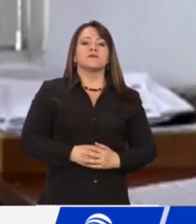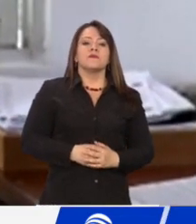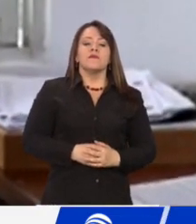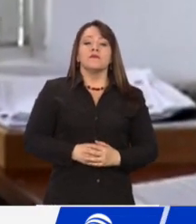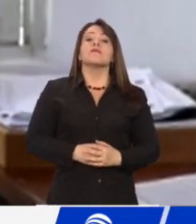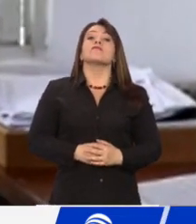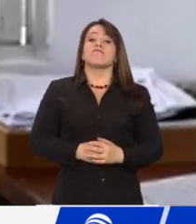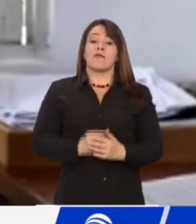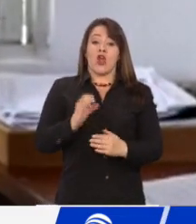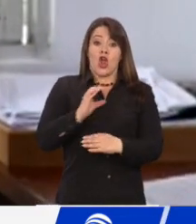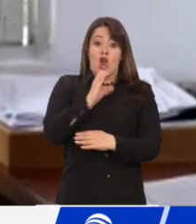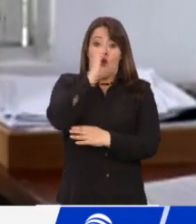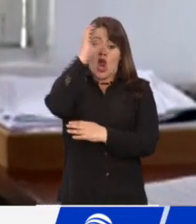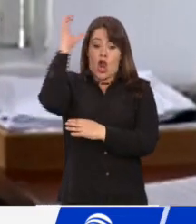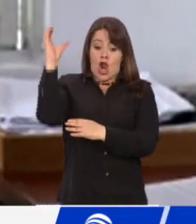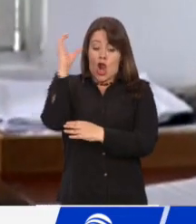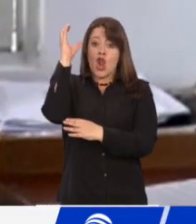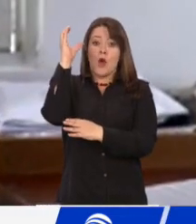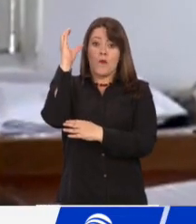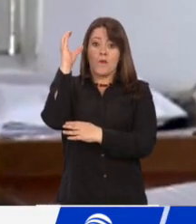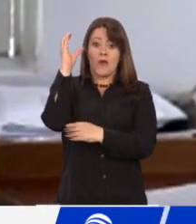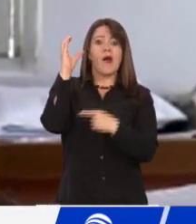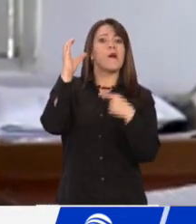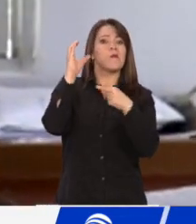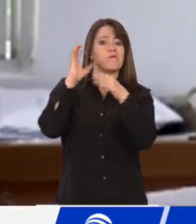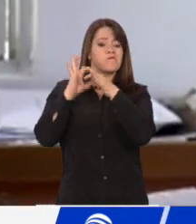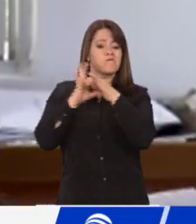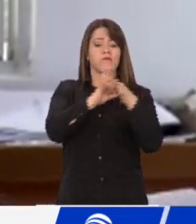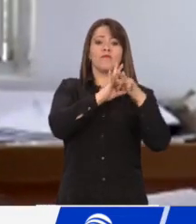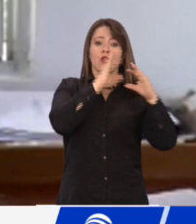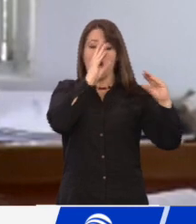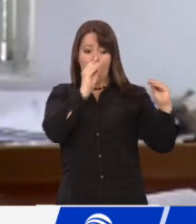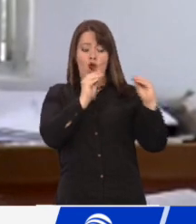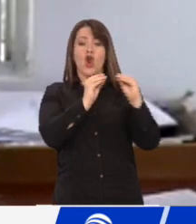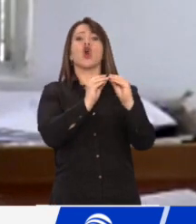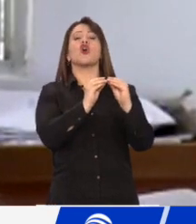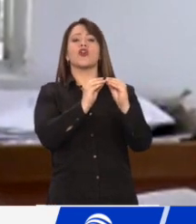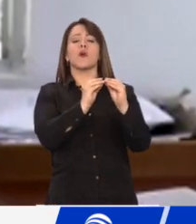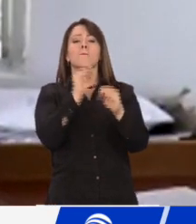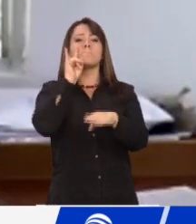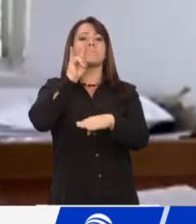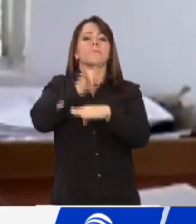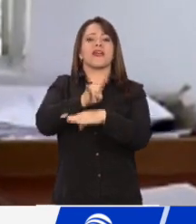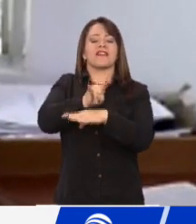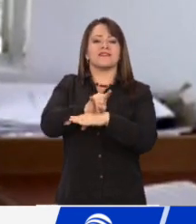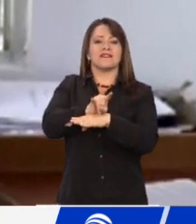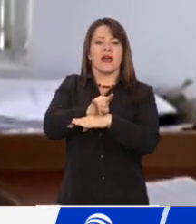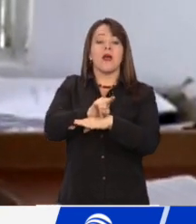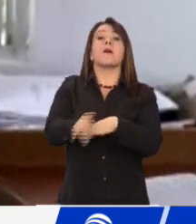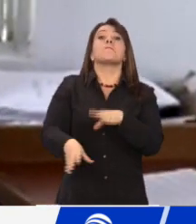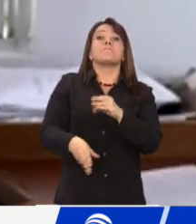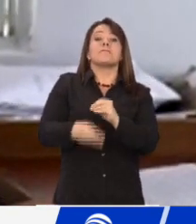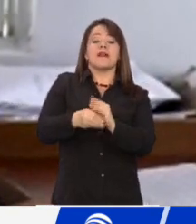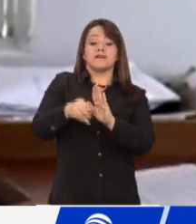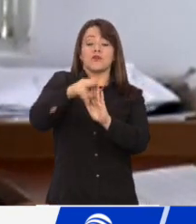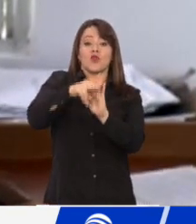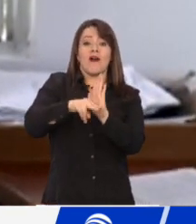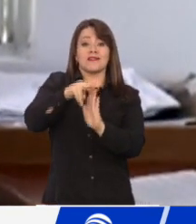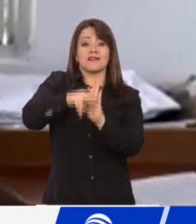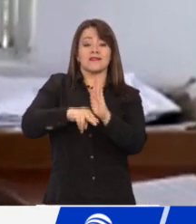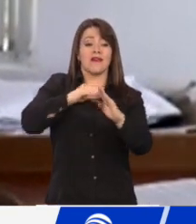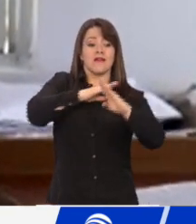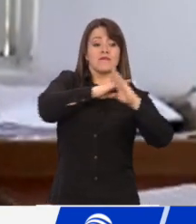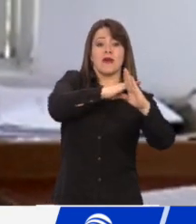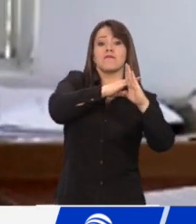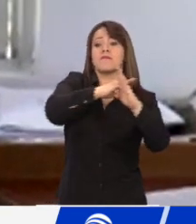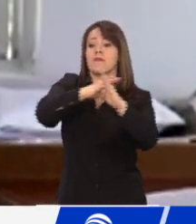Colombia adoptó el Código Internacional para la Vigilancia de los Eventos de Salud Pública y también adoptó medidas de prevención